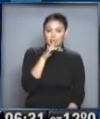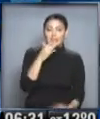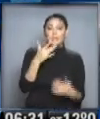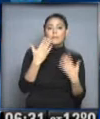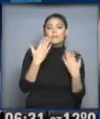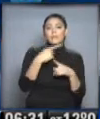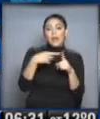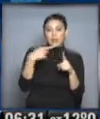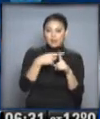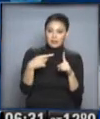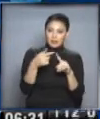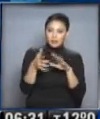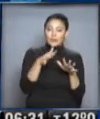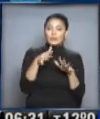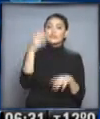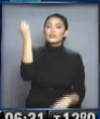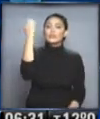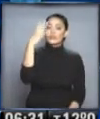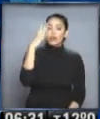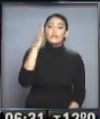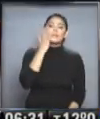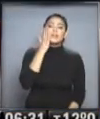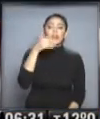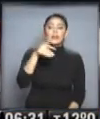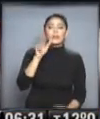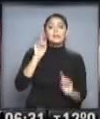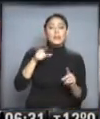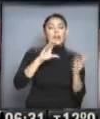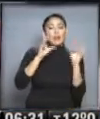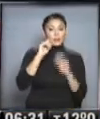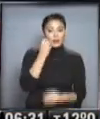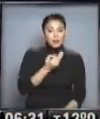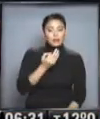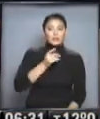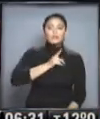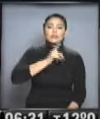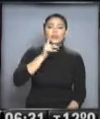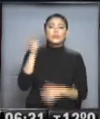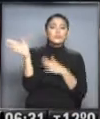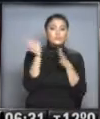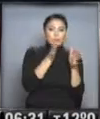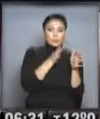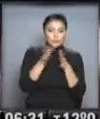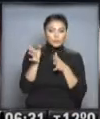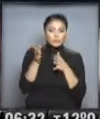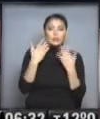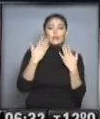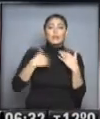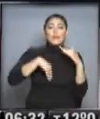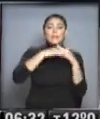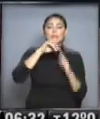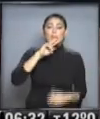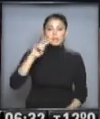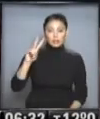media mañana, una mañana pleno sol, por la tarde seguirá el buen tiempo con vientos del oeste-noroeste, 22 grados la temperatura